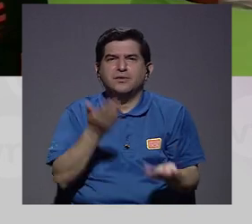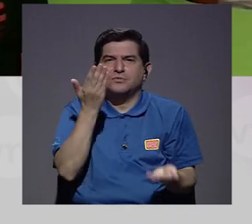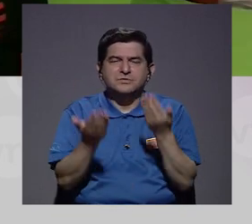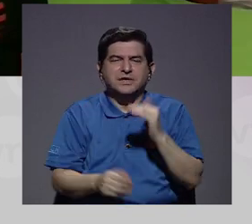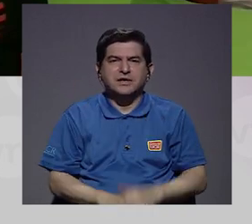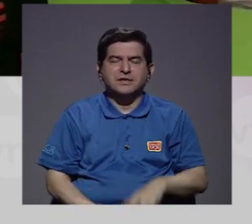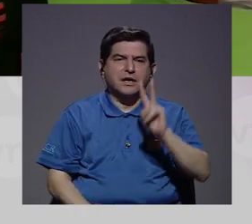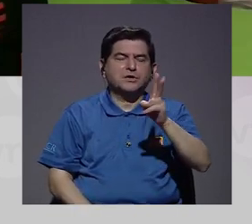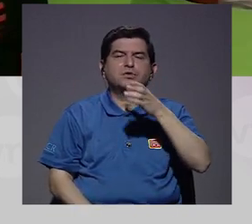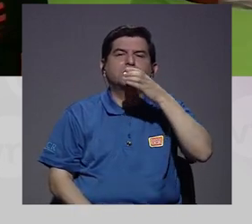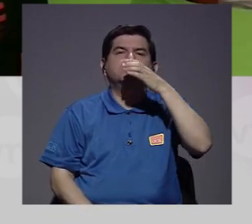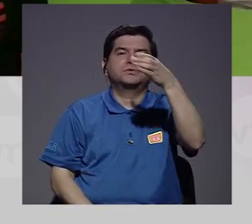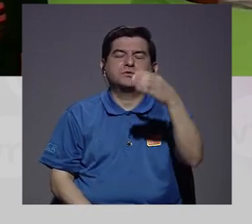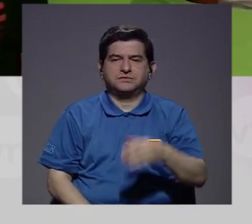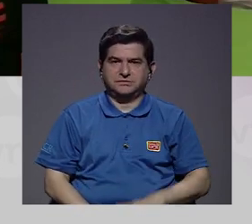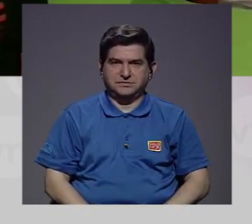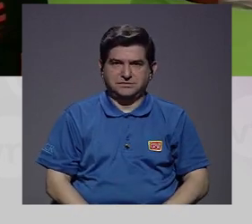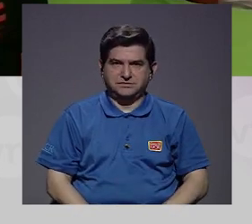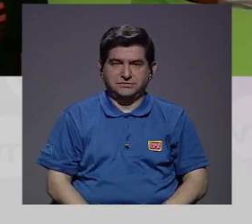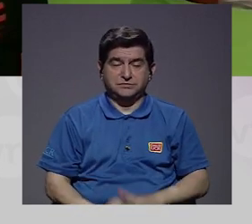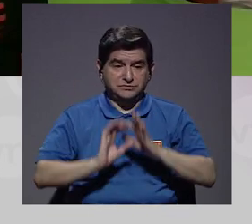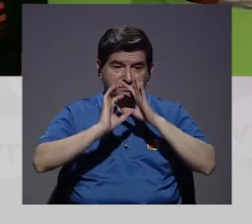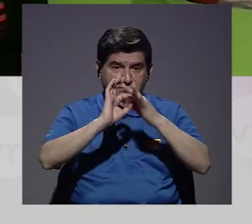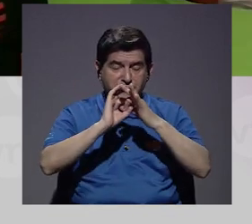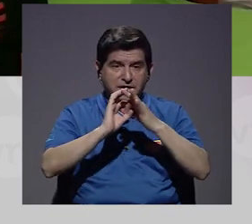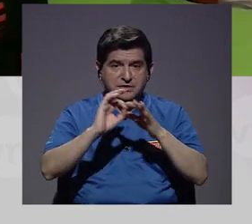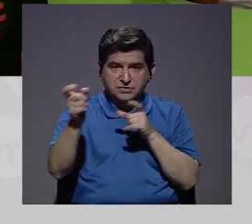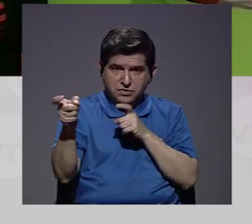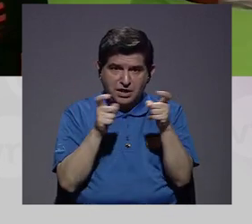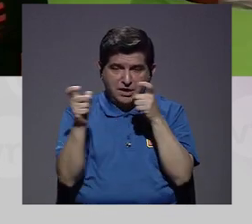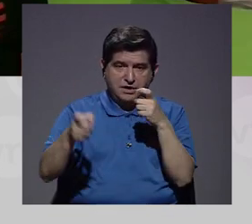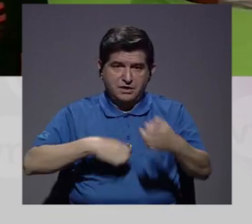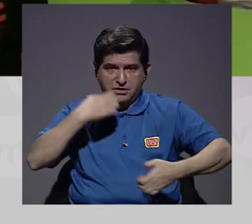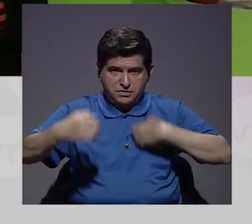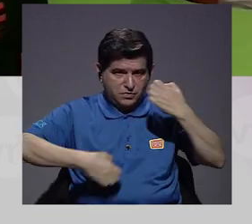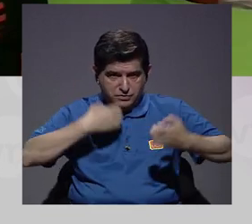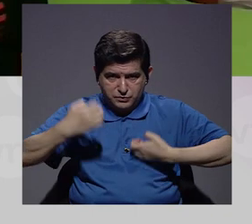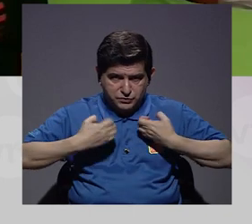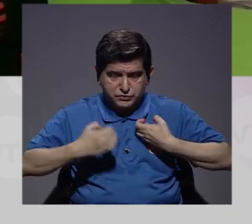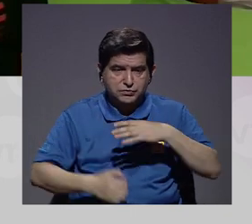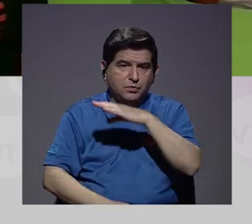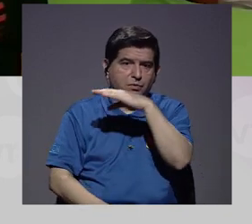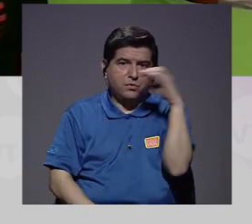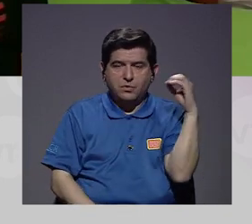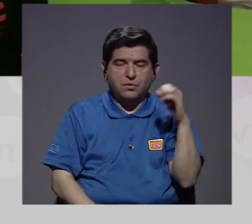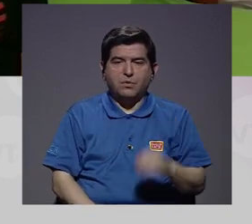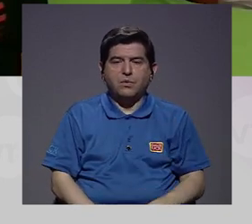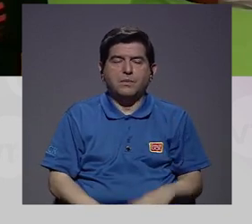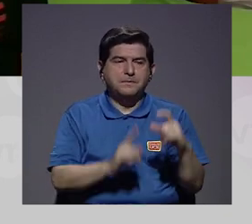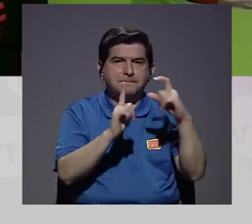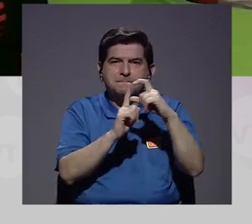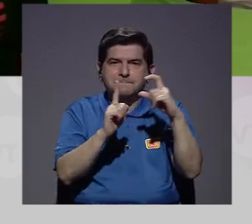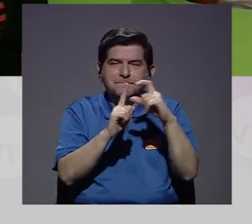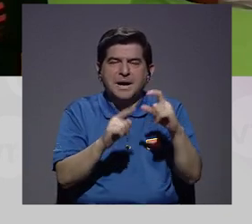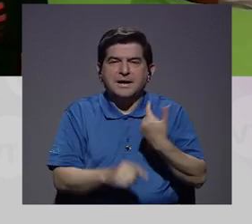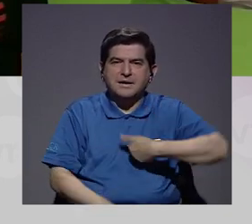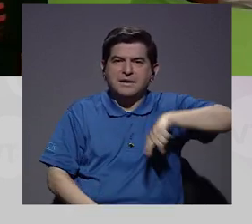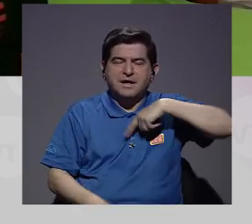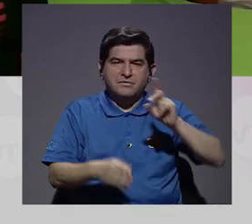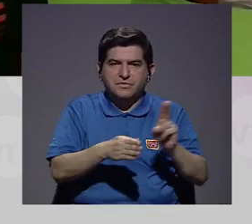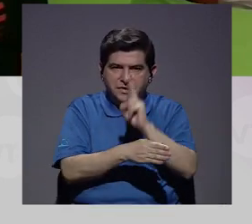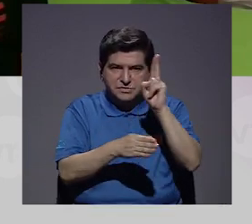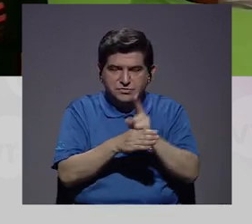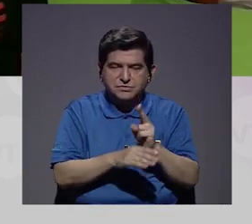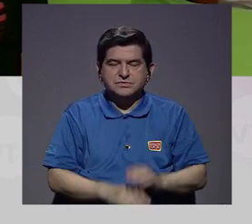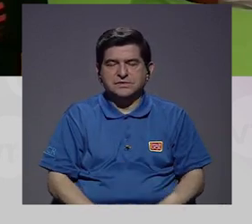que nos pueda dar tal vez un par de recomendaciones con respecto a este manejo de emociones o de las palabras que hemos